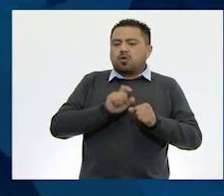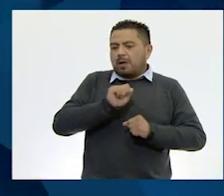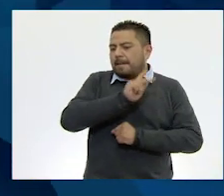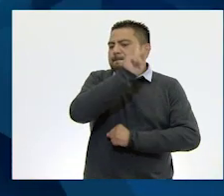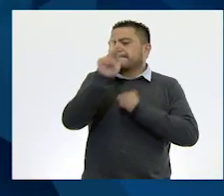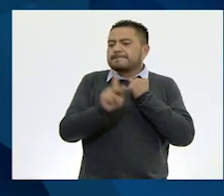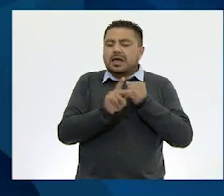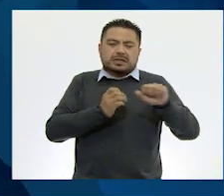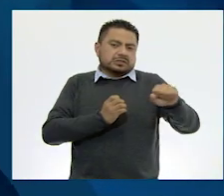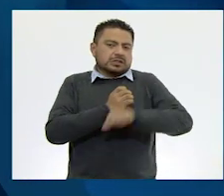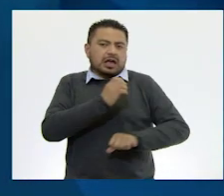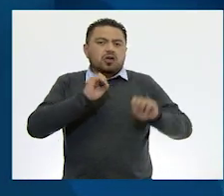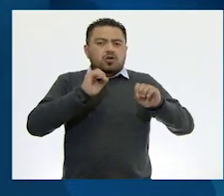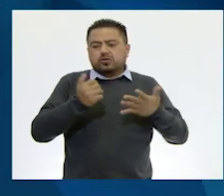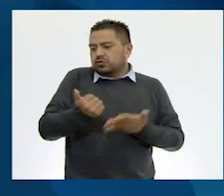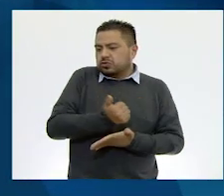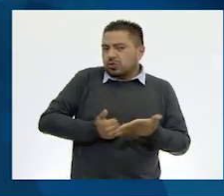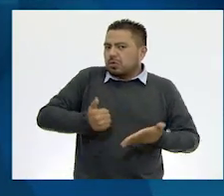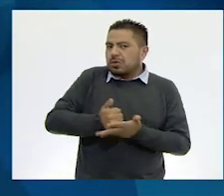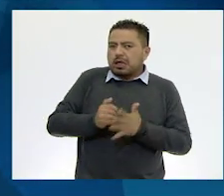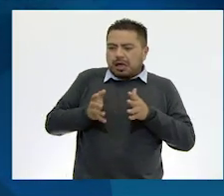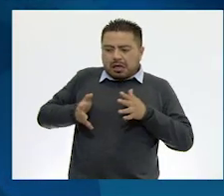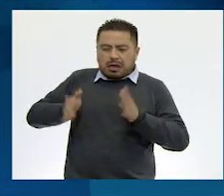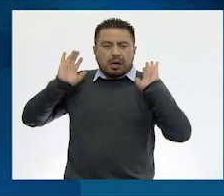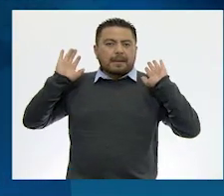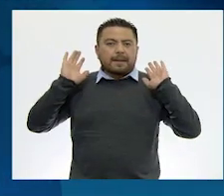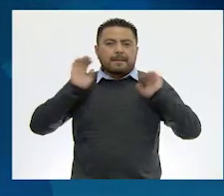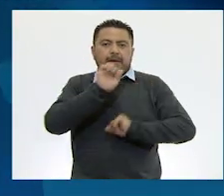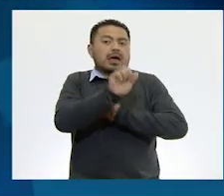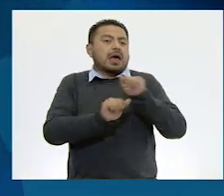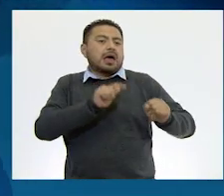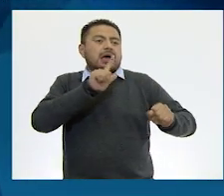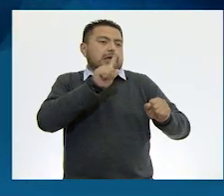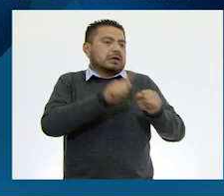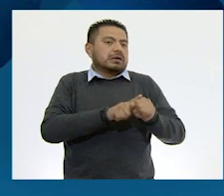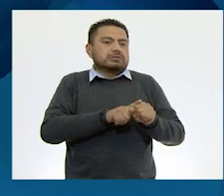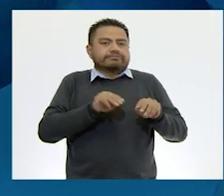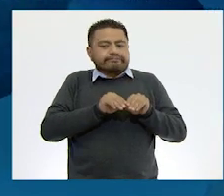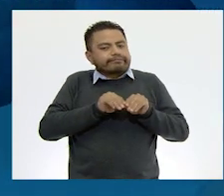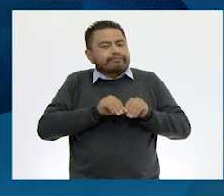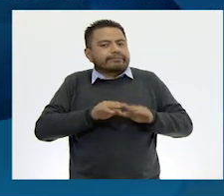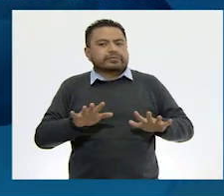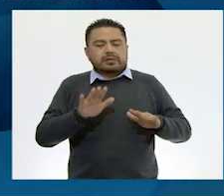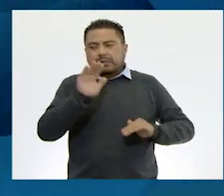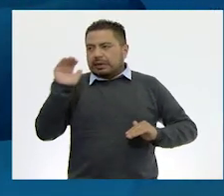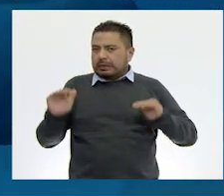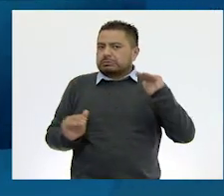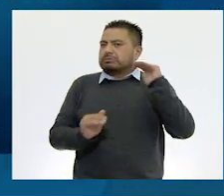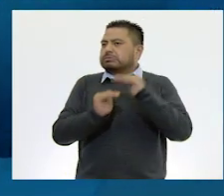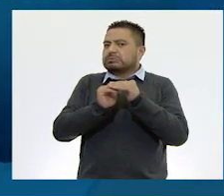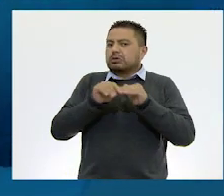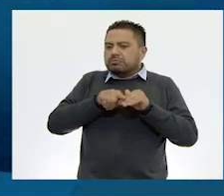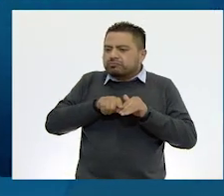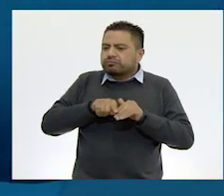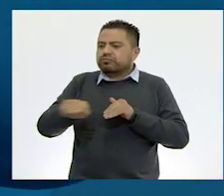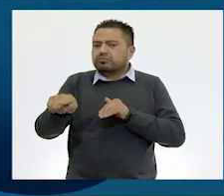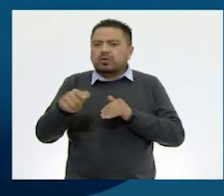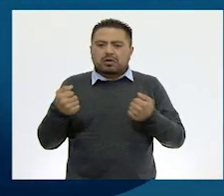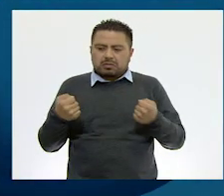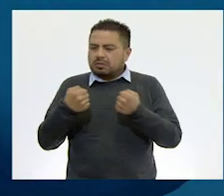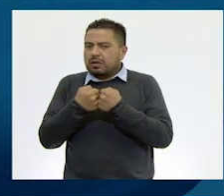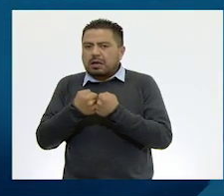país, estado, ciudad. Especies cuya distribución sobrepasa ciertos límites